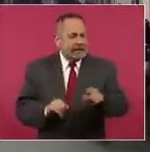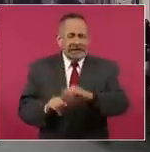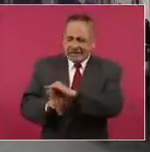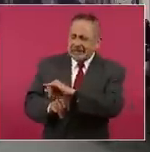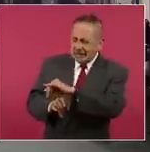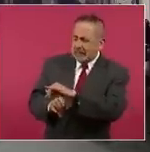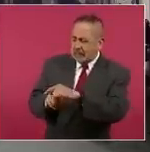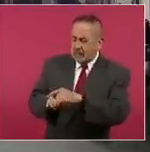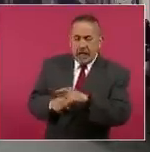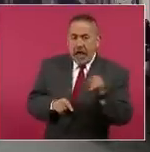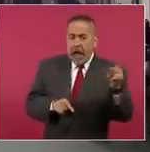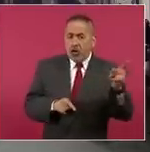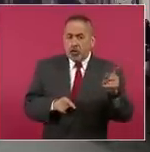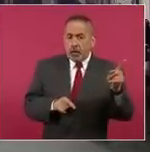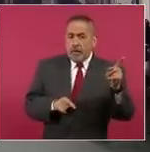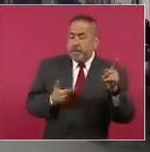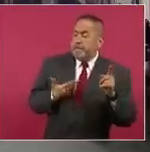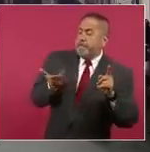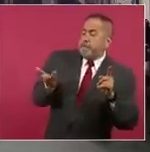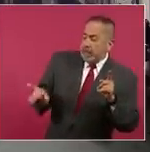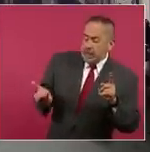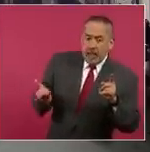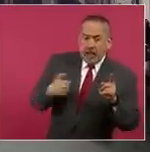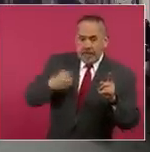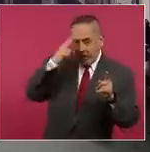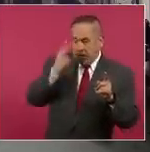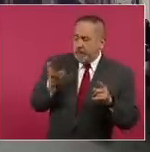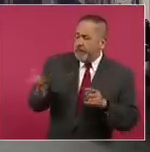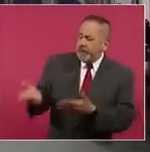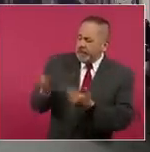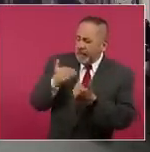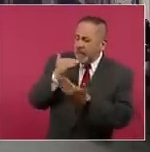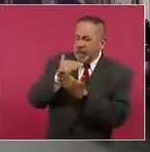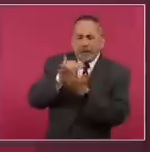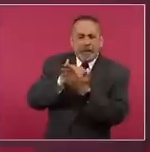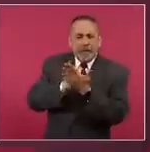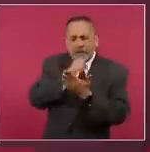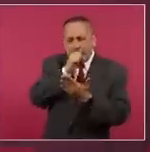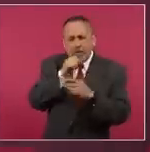esa fue la solicitud que se hizo, básicamente.